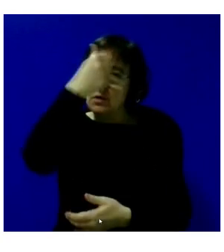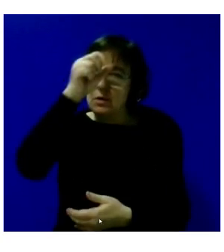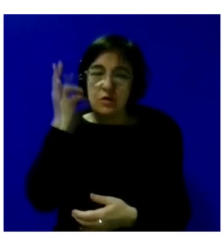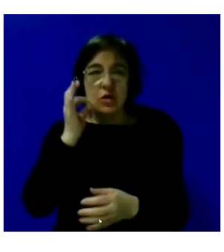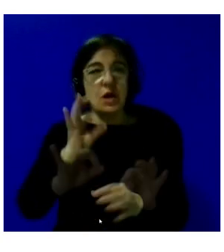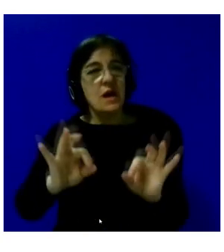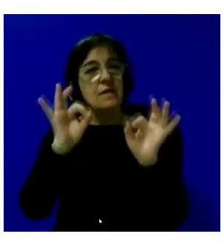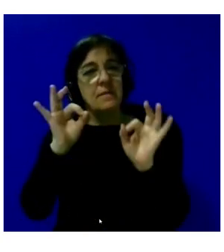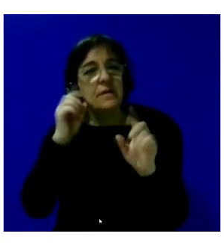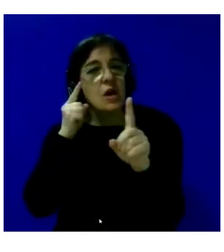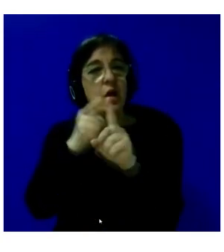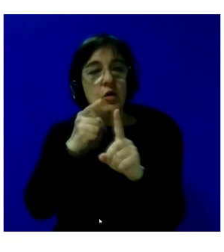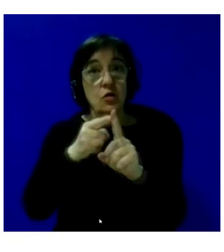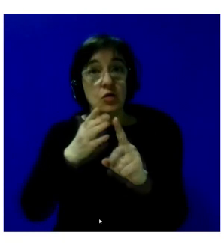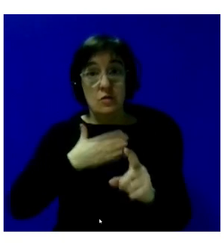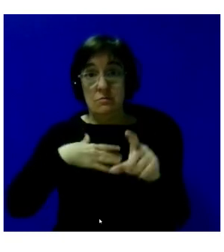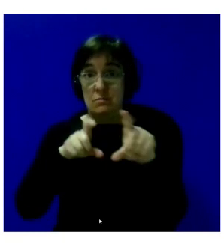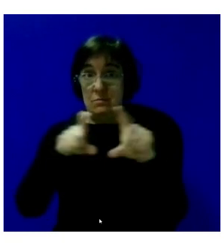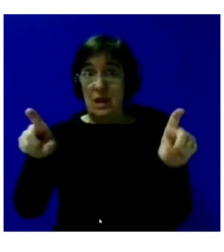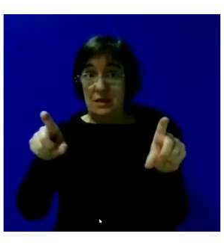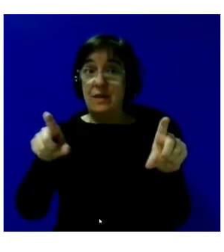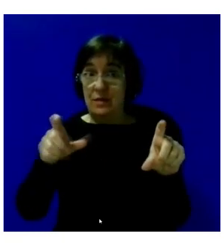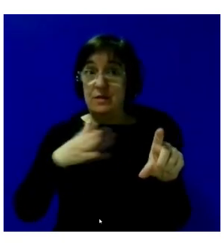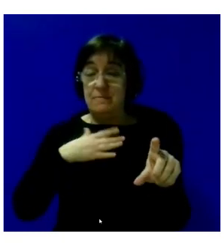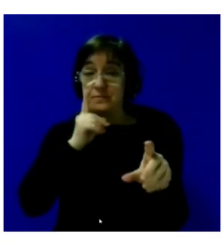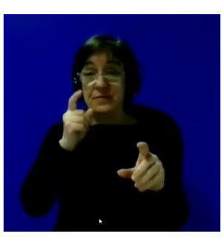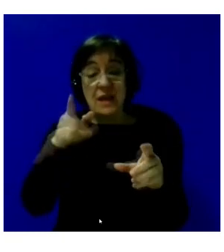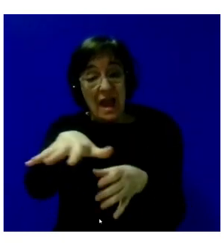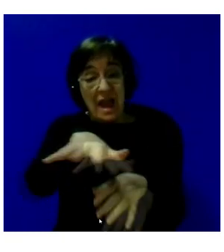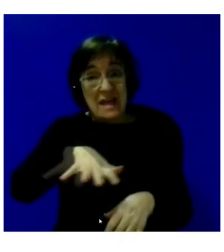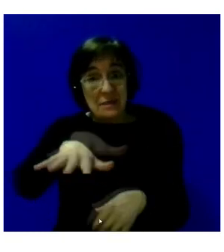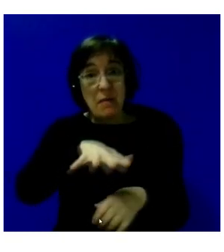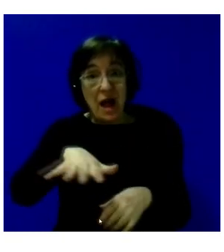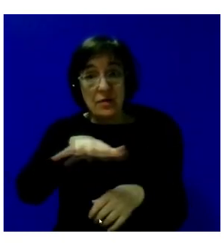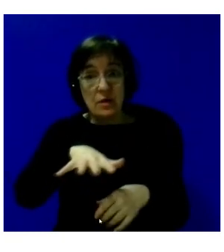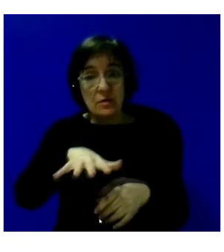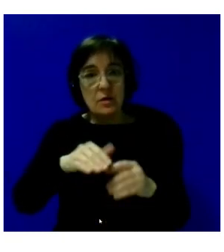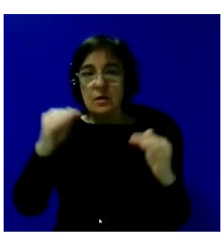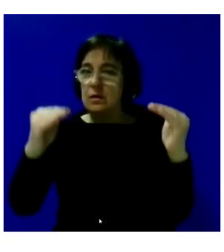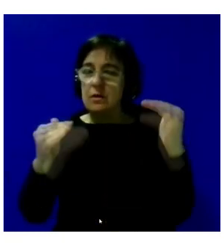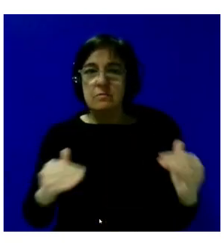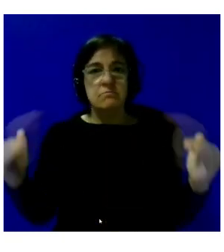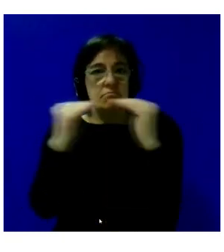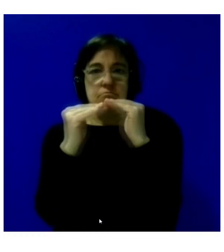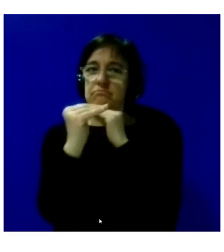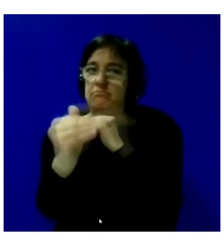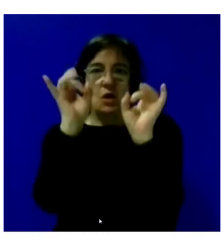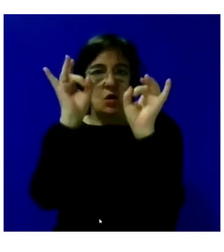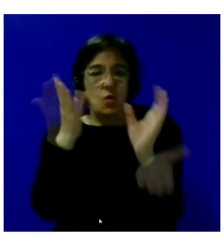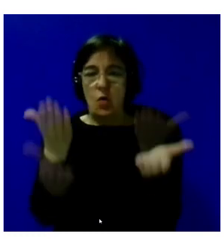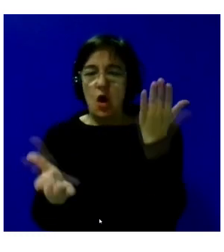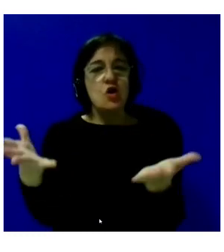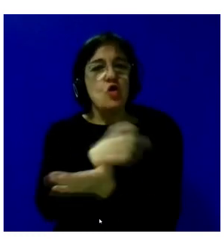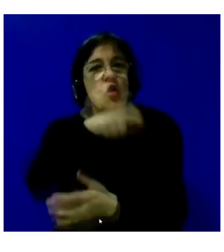especialmente el objetivo de Plena Inclusión es que ese espacio sea equitativo, sea justo y todas las personas tengan